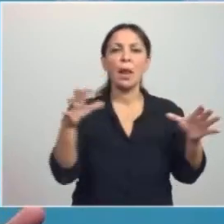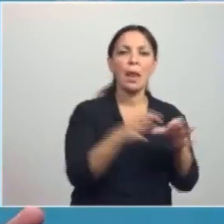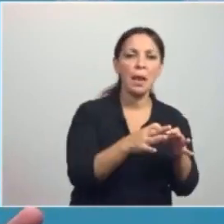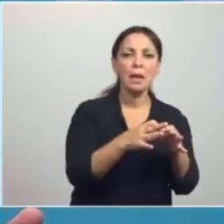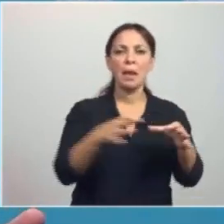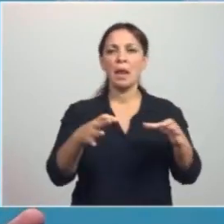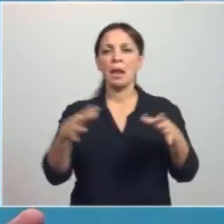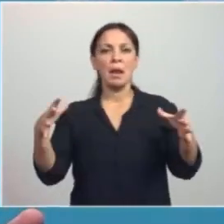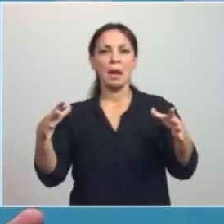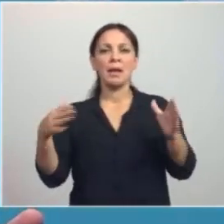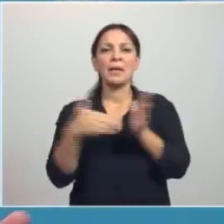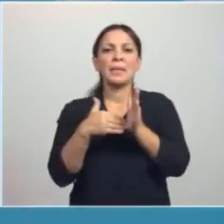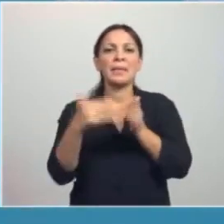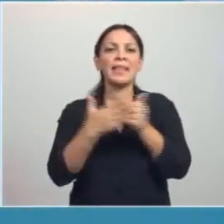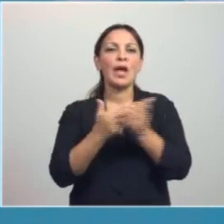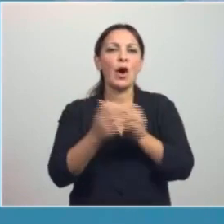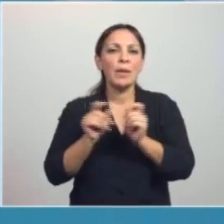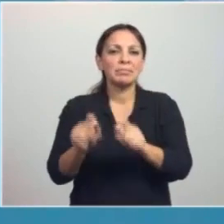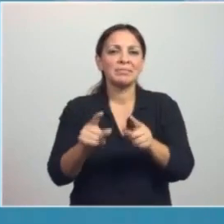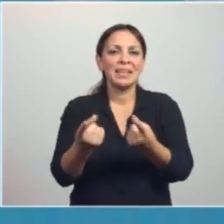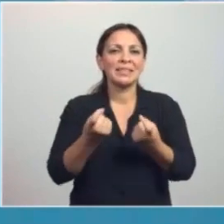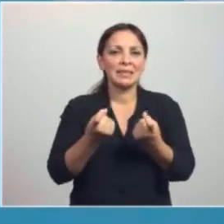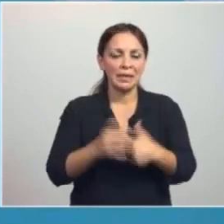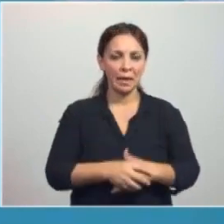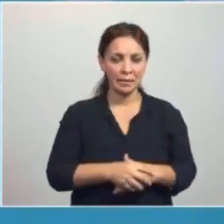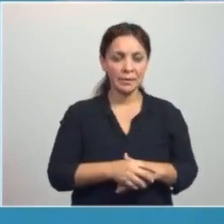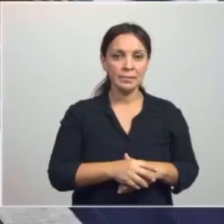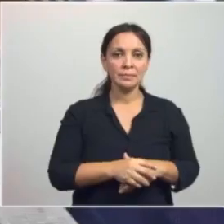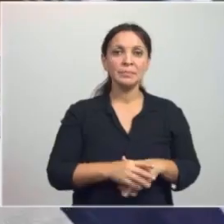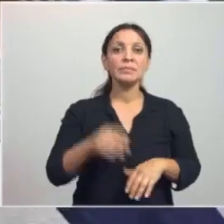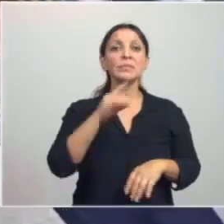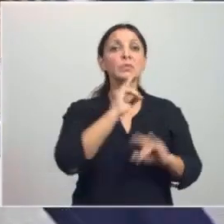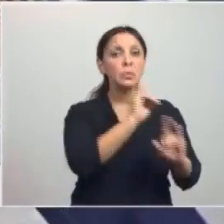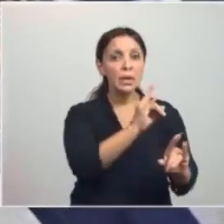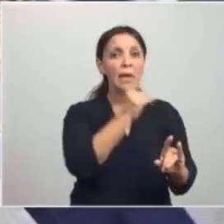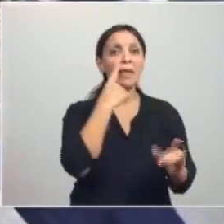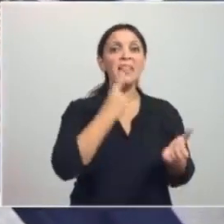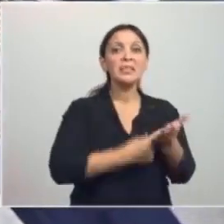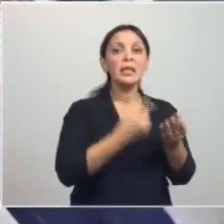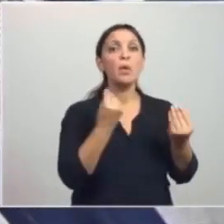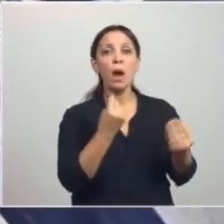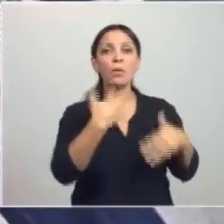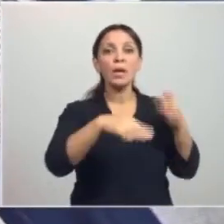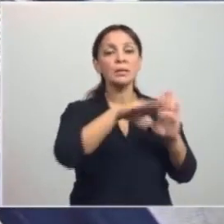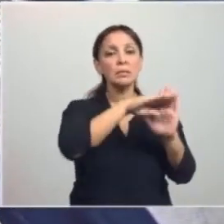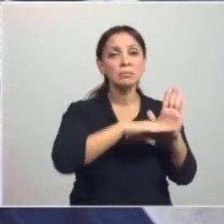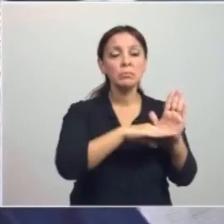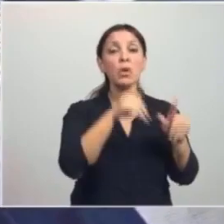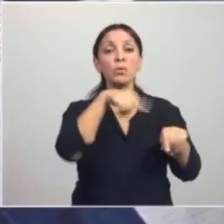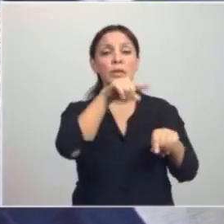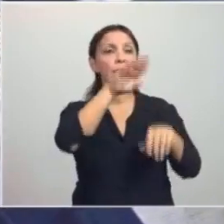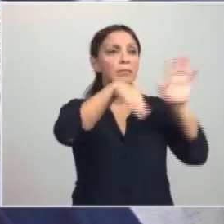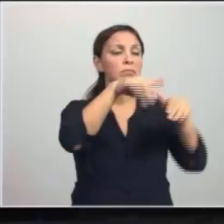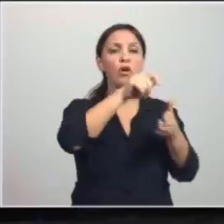realizar obras de importancia con esta celeridad. Ustedes resuelven las obras, ustedes las contratan, las